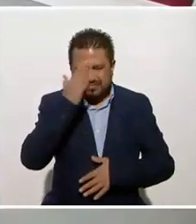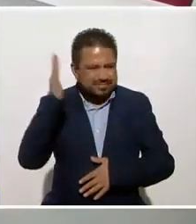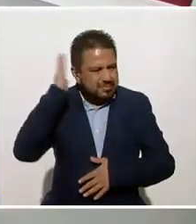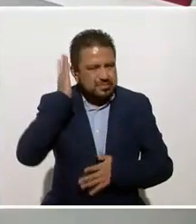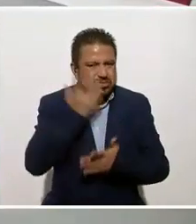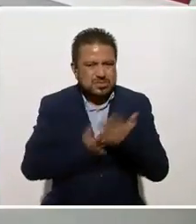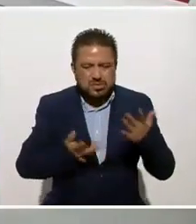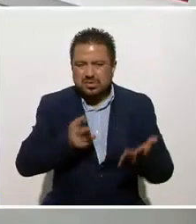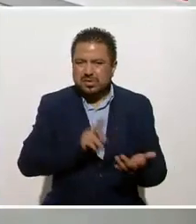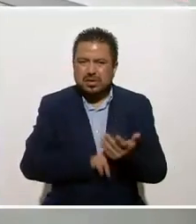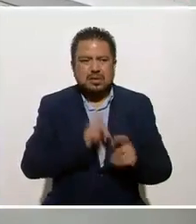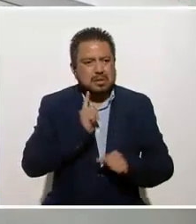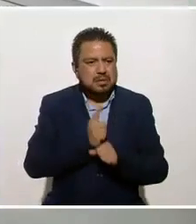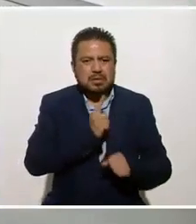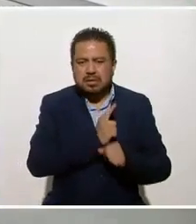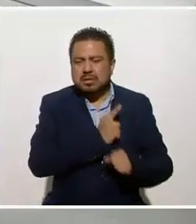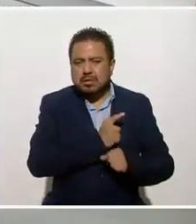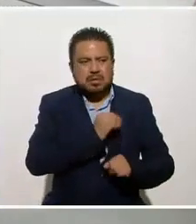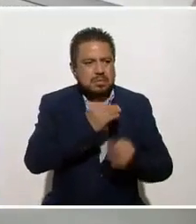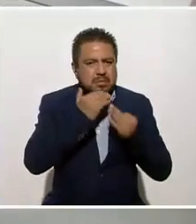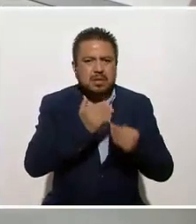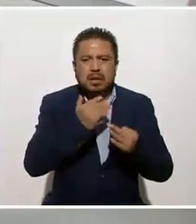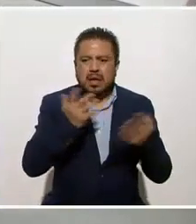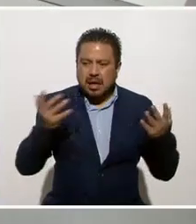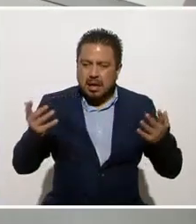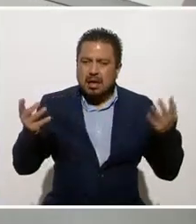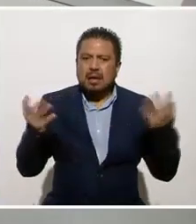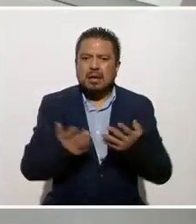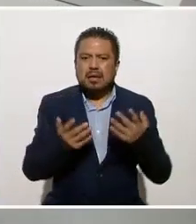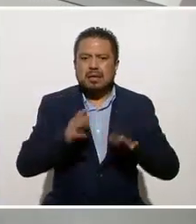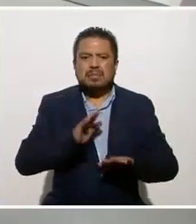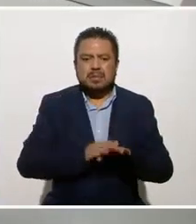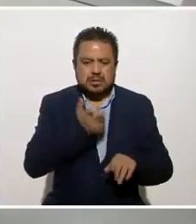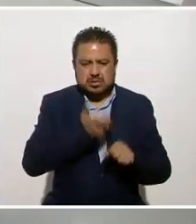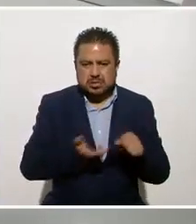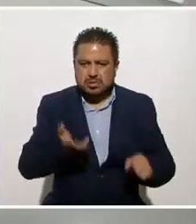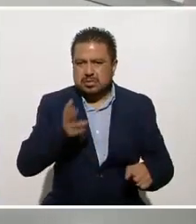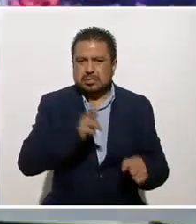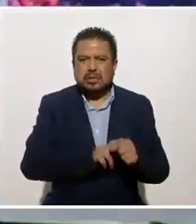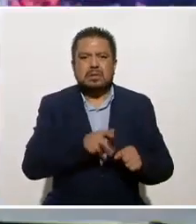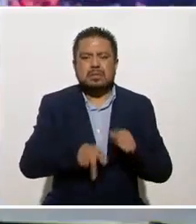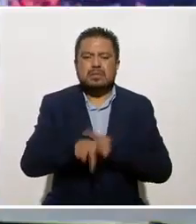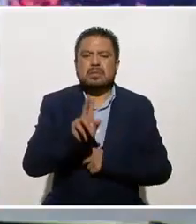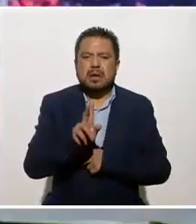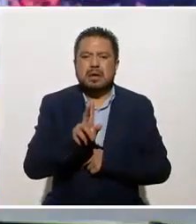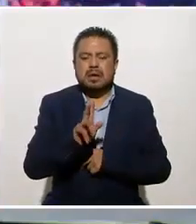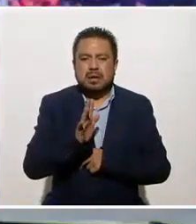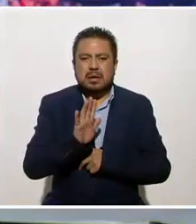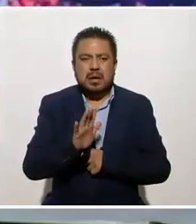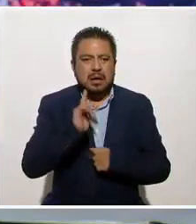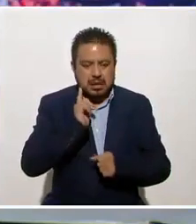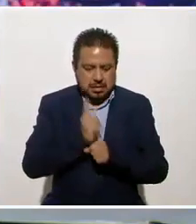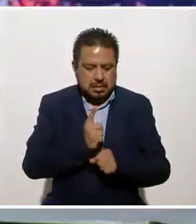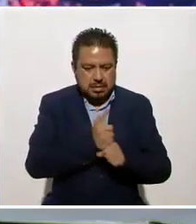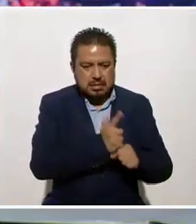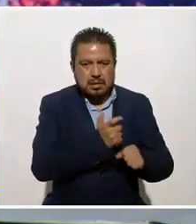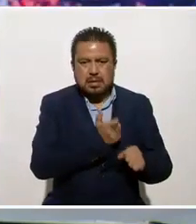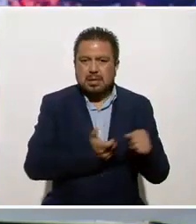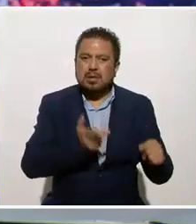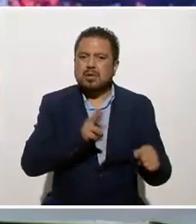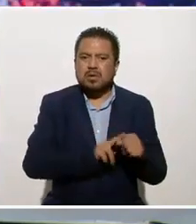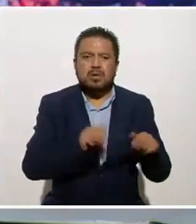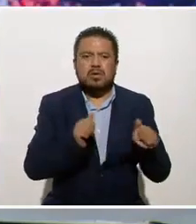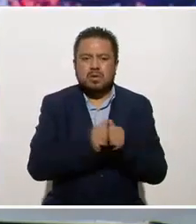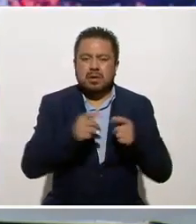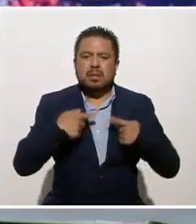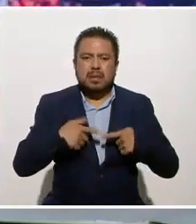cuenta que tenía buenos resultados y lo empezó a aplicar de manera clínica. Pero al darse cuenta que clínicamente con una